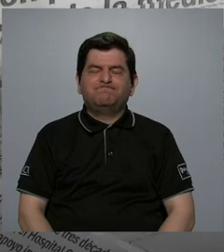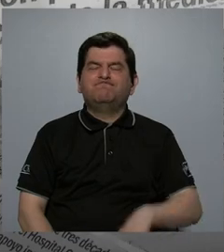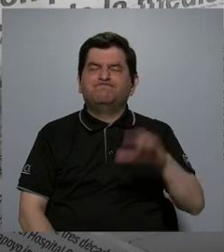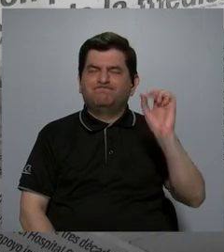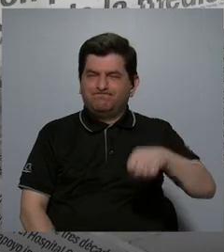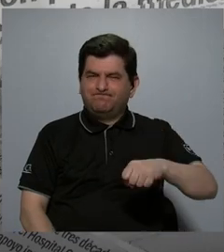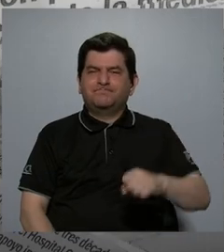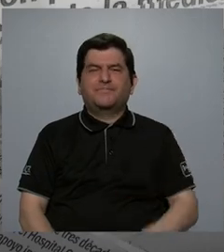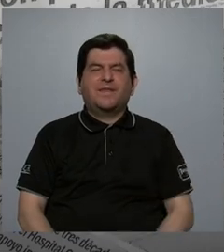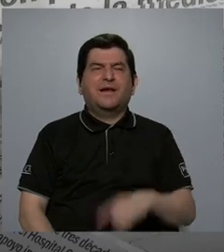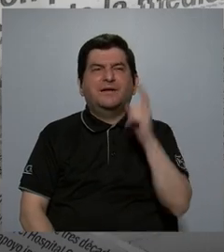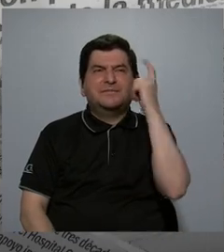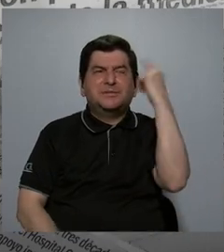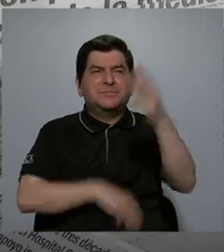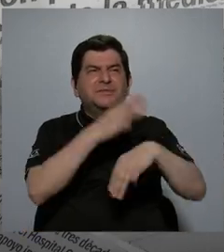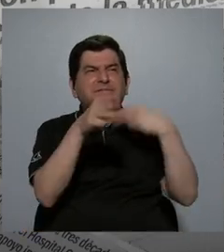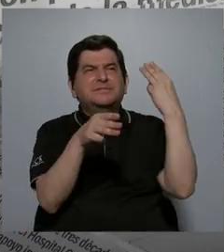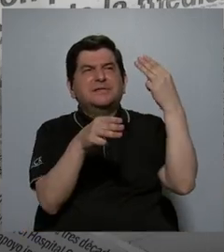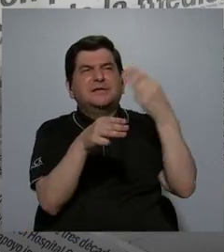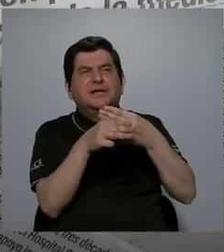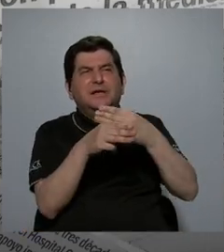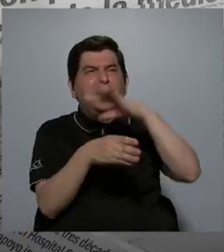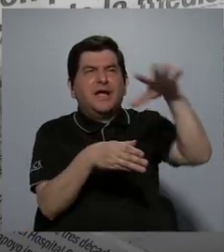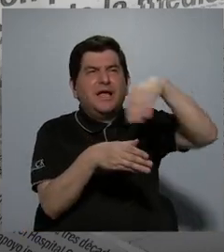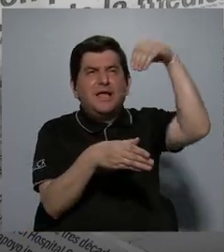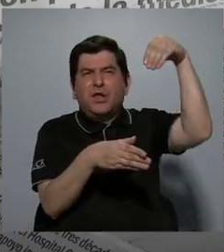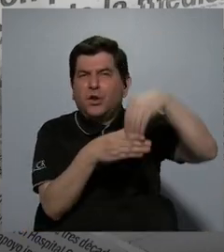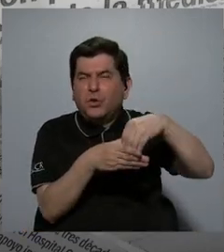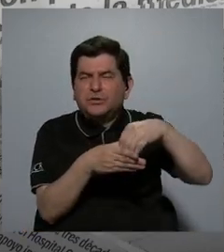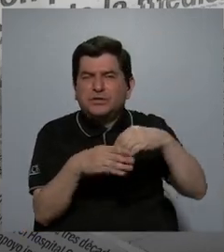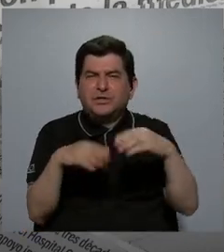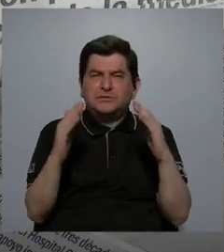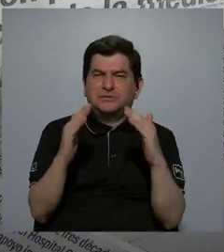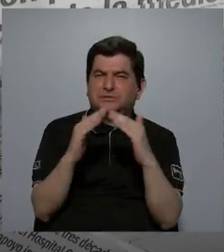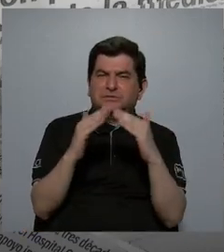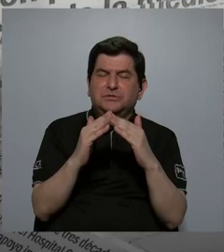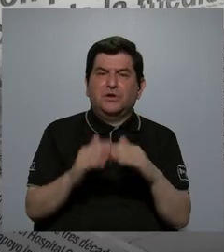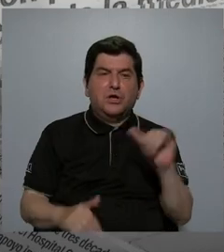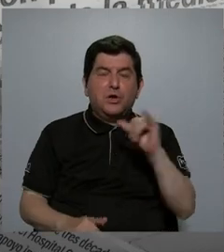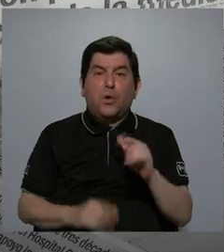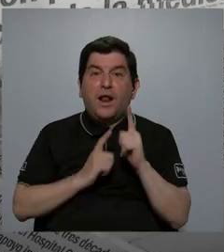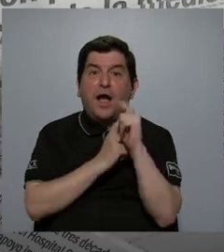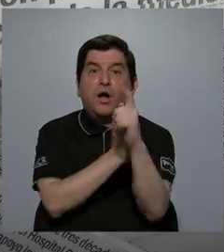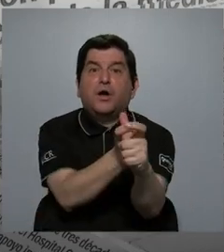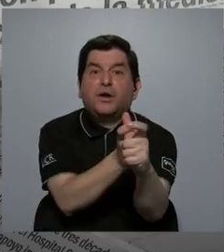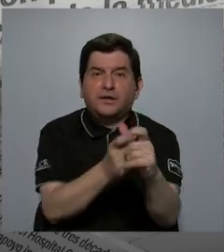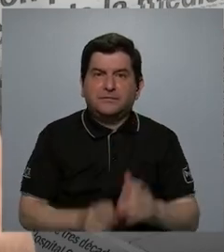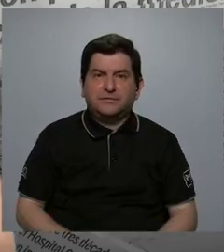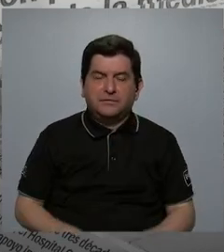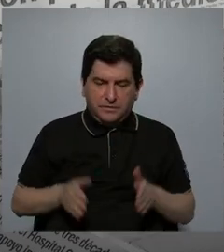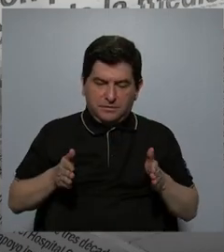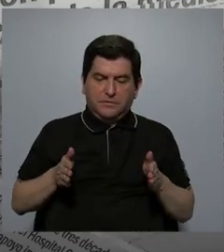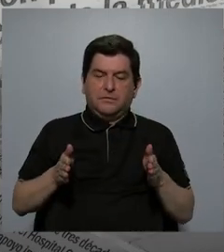concibe el mundo o el contexto en el que vivimos como una carrera, ¿no?, donde